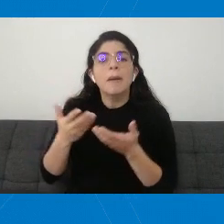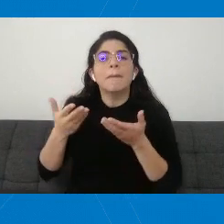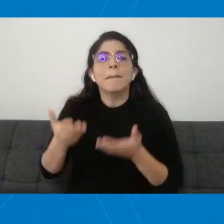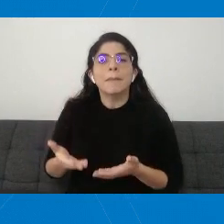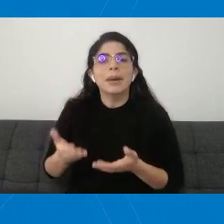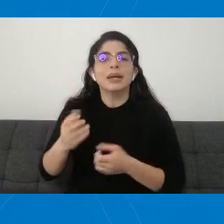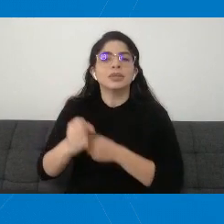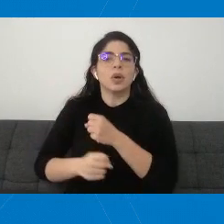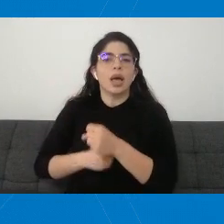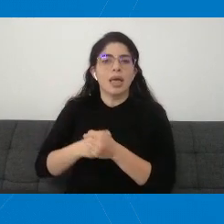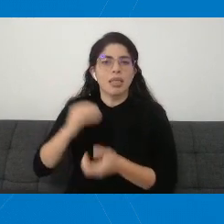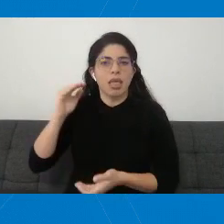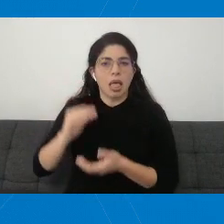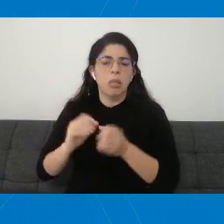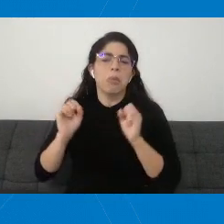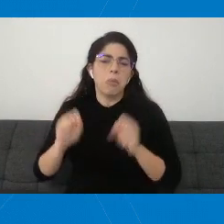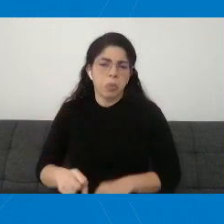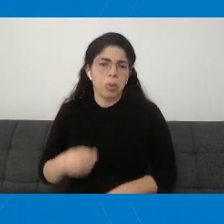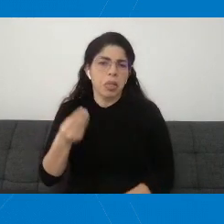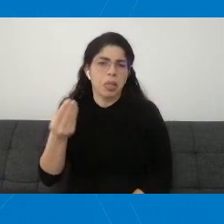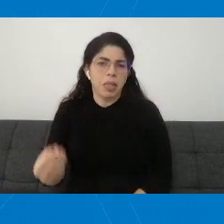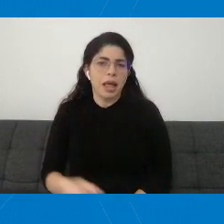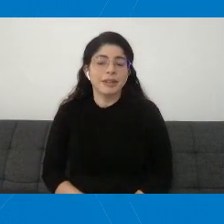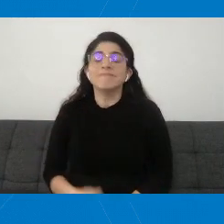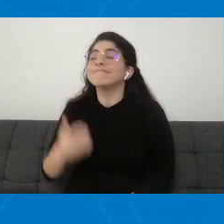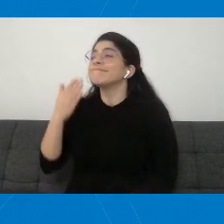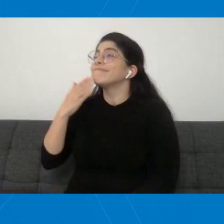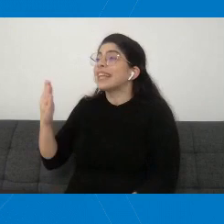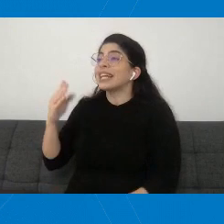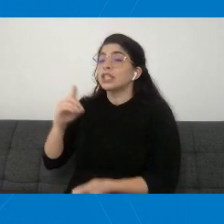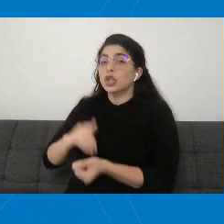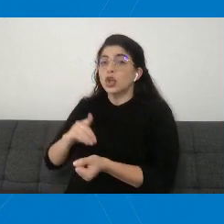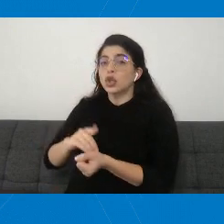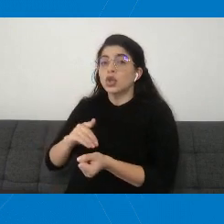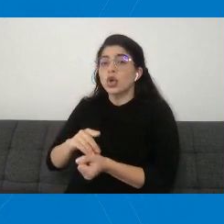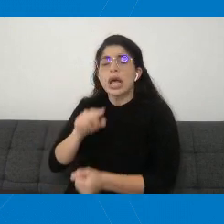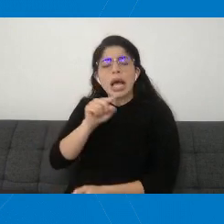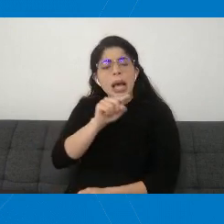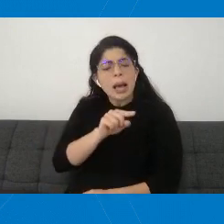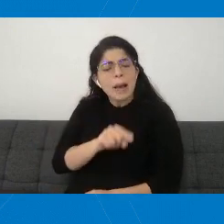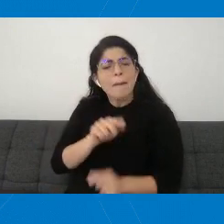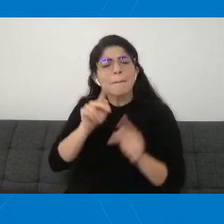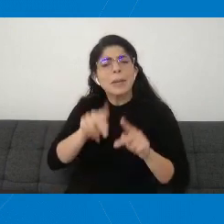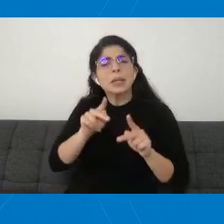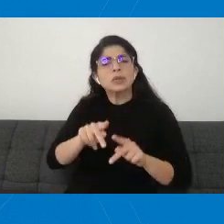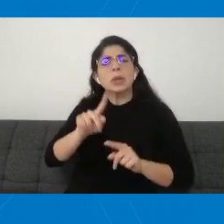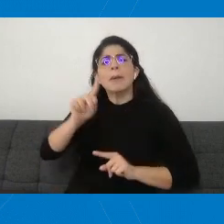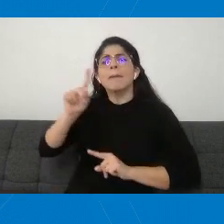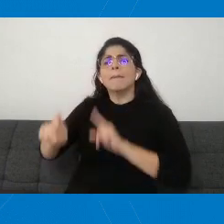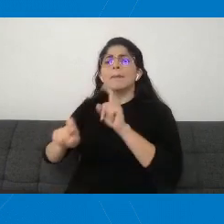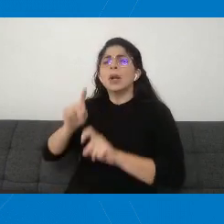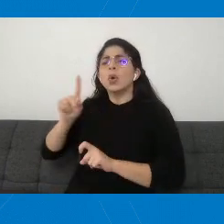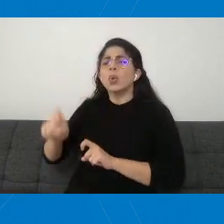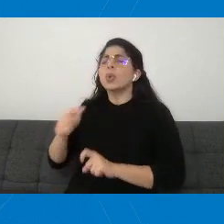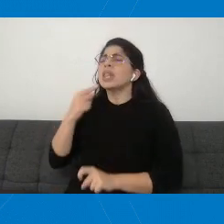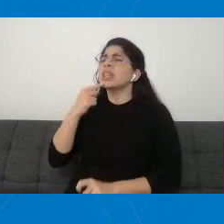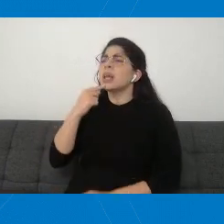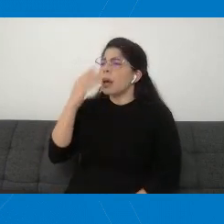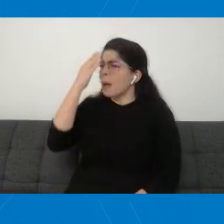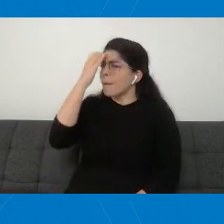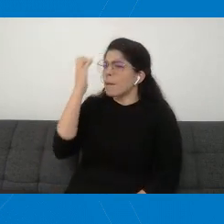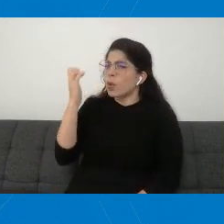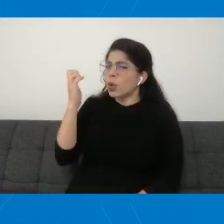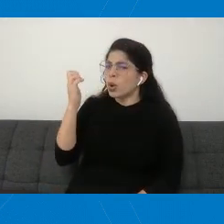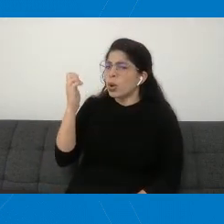Muchísimas gracias, doctora. Tenemos a varios usuarios consultando por qué no se encuentra